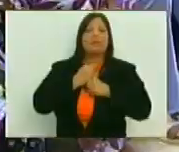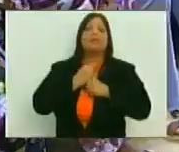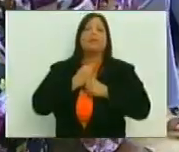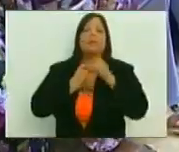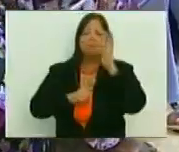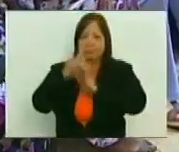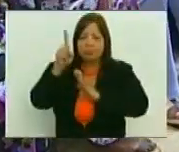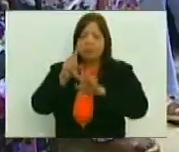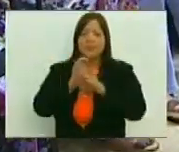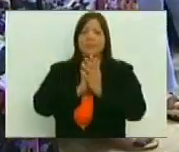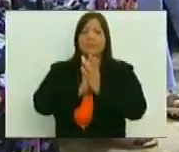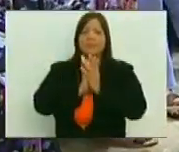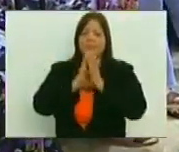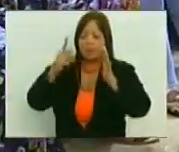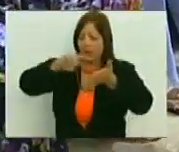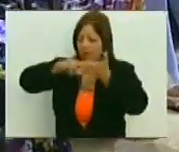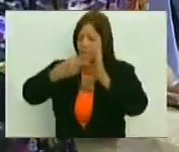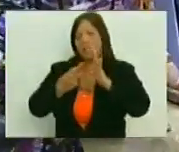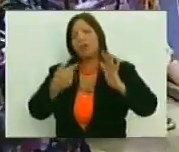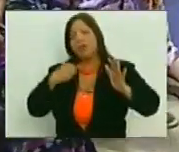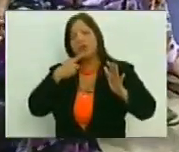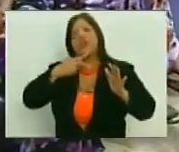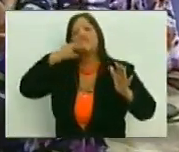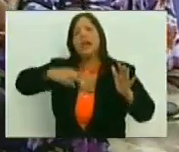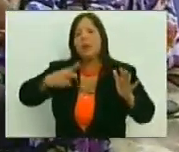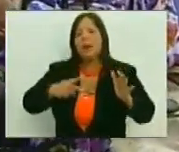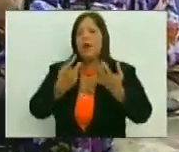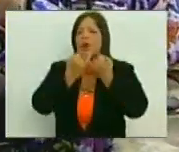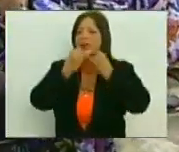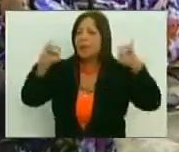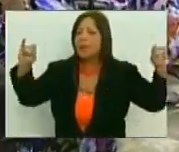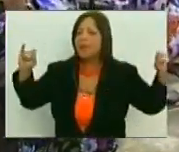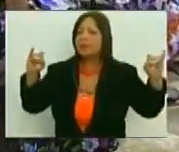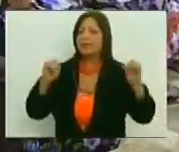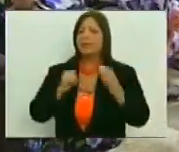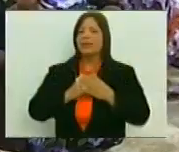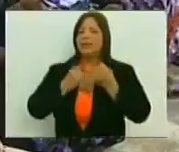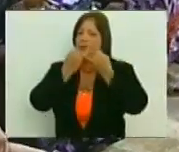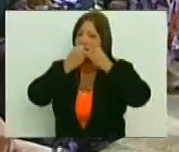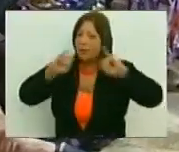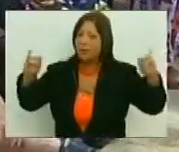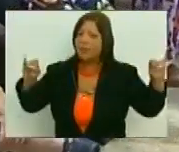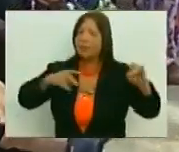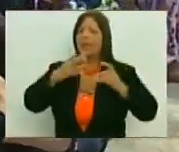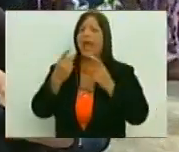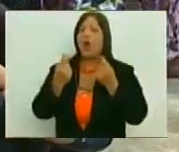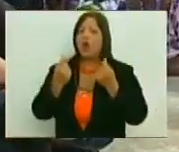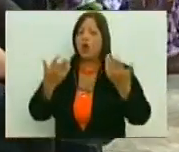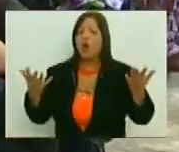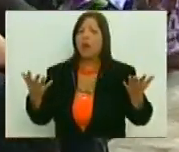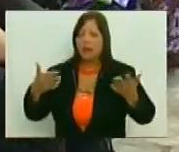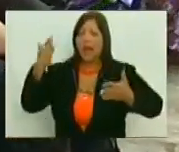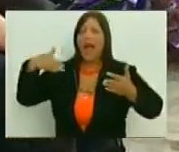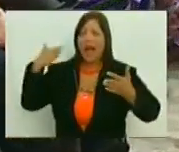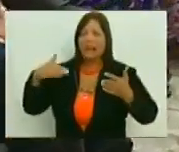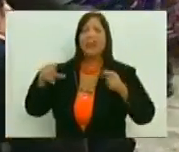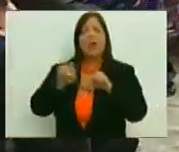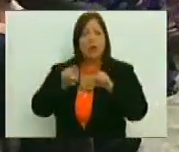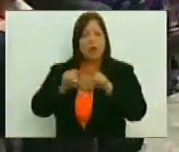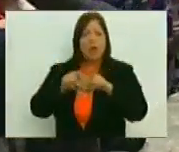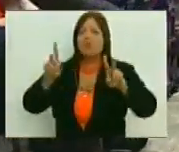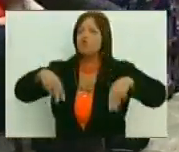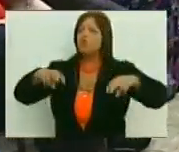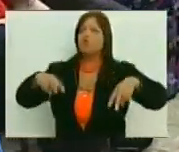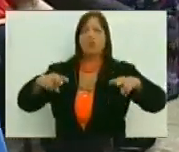para constituir, eso que realmente nosotros llamamos una soberanía, una soberanía económica, como si hemos tenido economía, nosotros